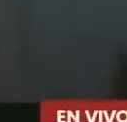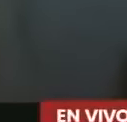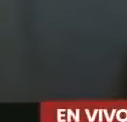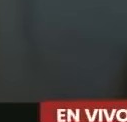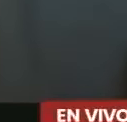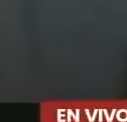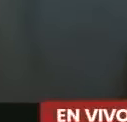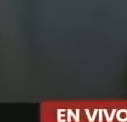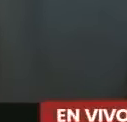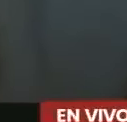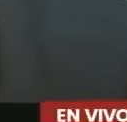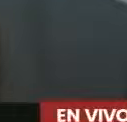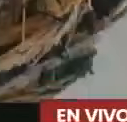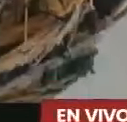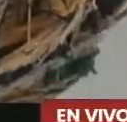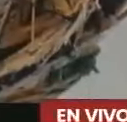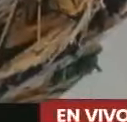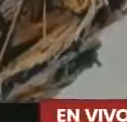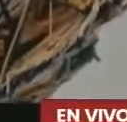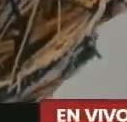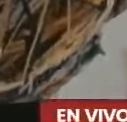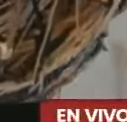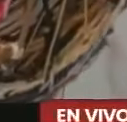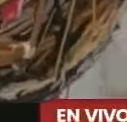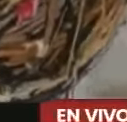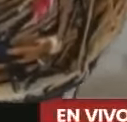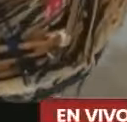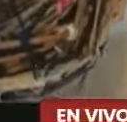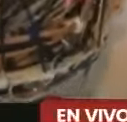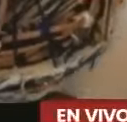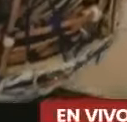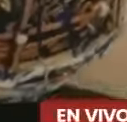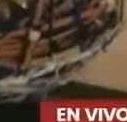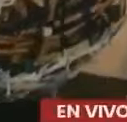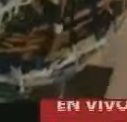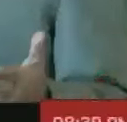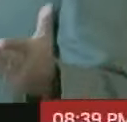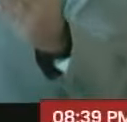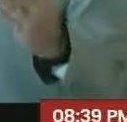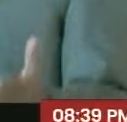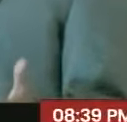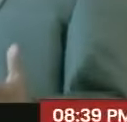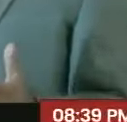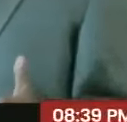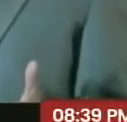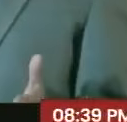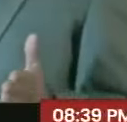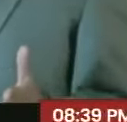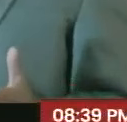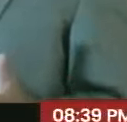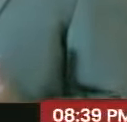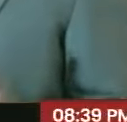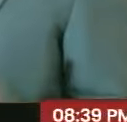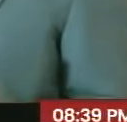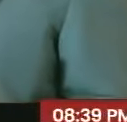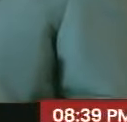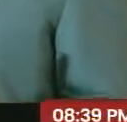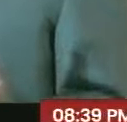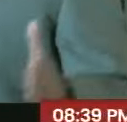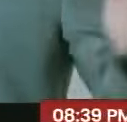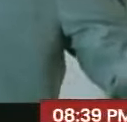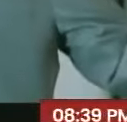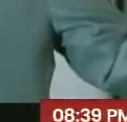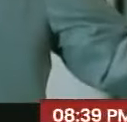que reúnen esta muestra a los grandes del arte venezolano. Invito a todas y a todos a venir aquí a los espacios de la Galería de Arte